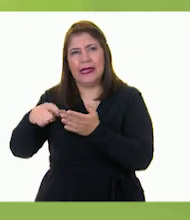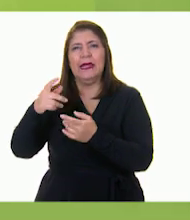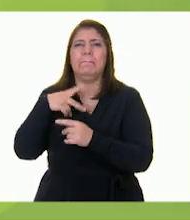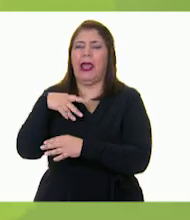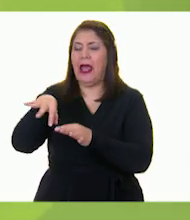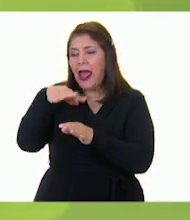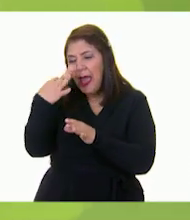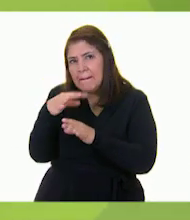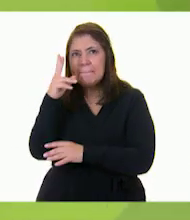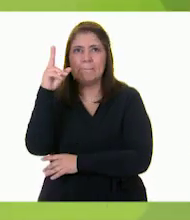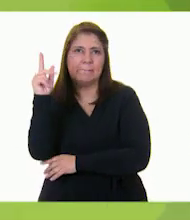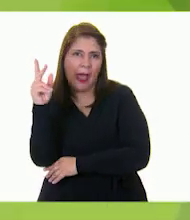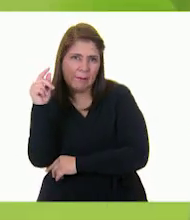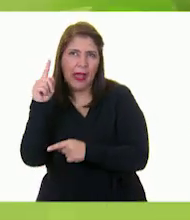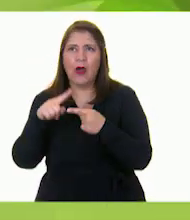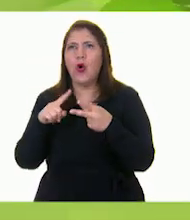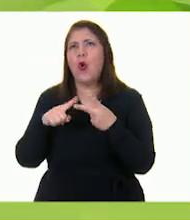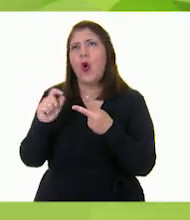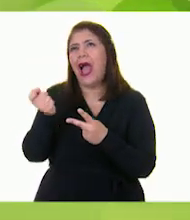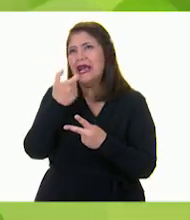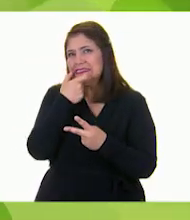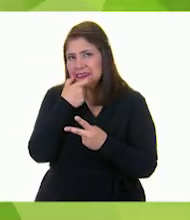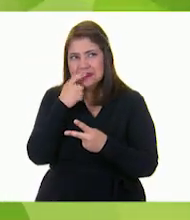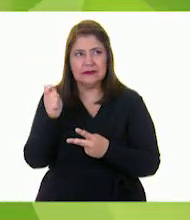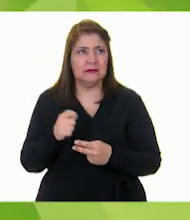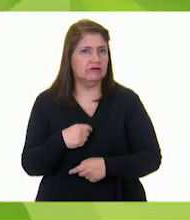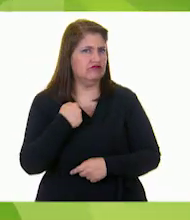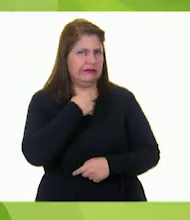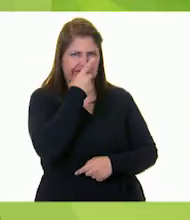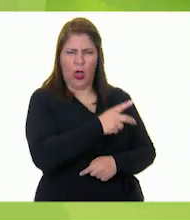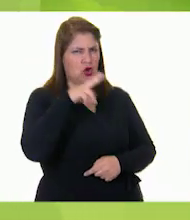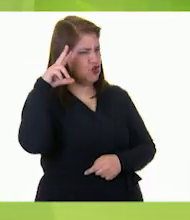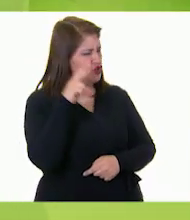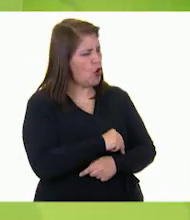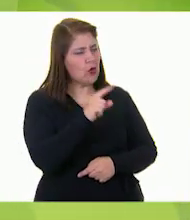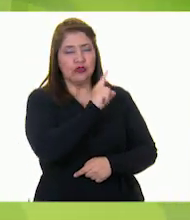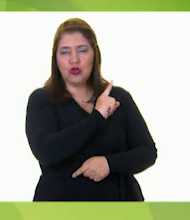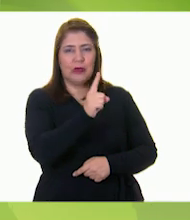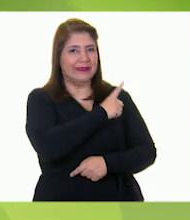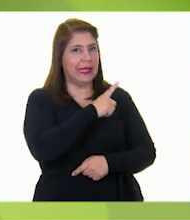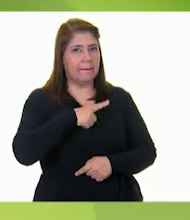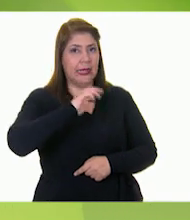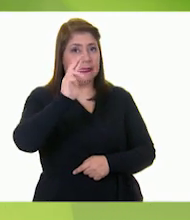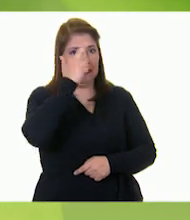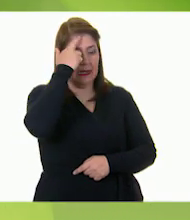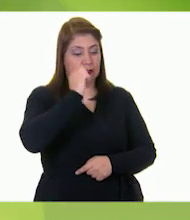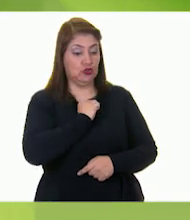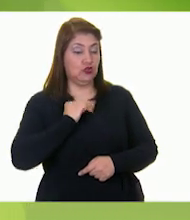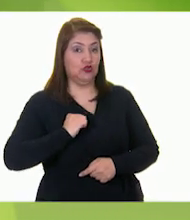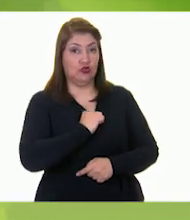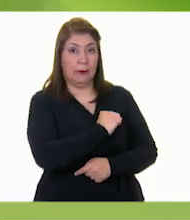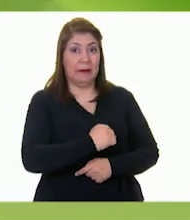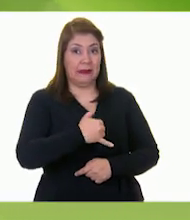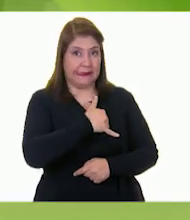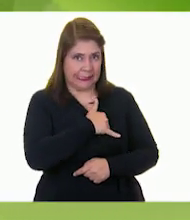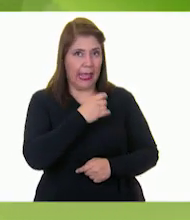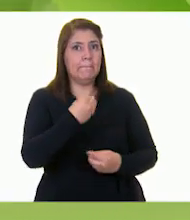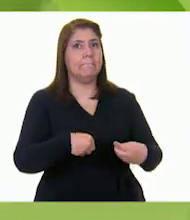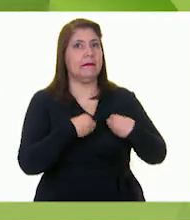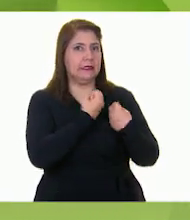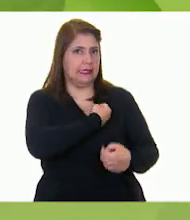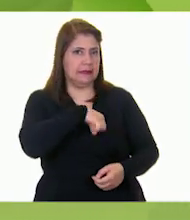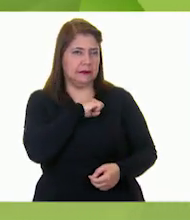papitas o unas galletas. Yo le dije que no, que recordara lo que tú nos dijiste en las clases de vida saludable.